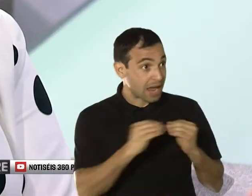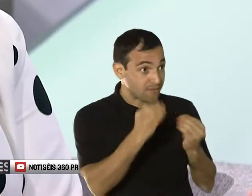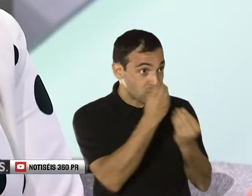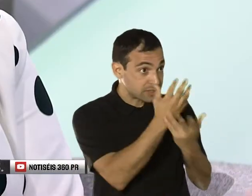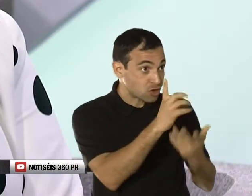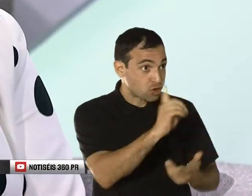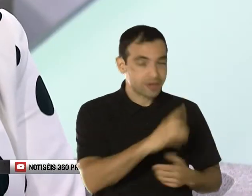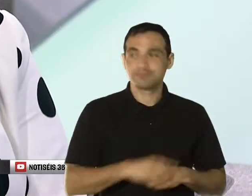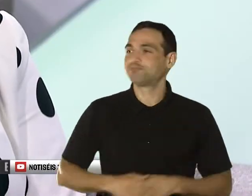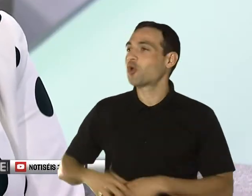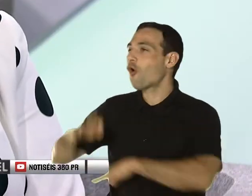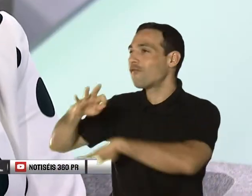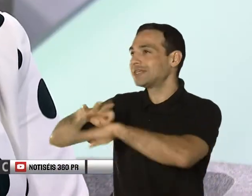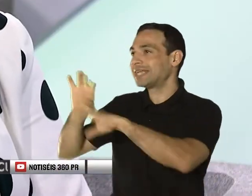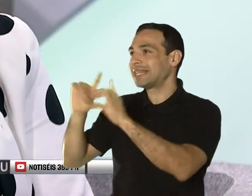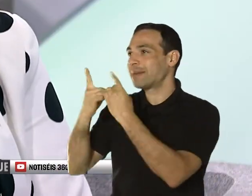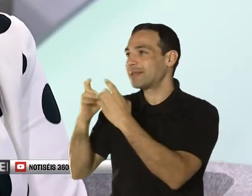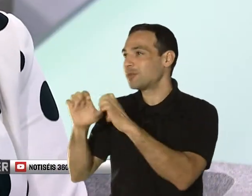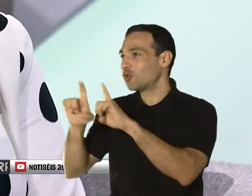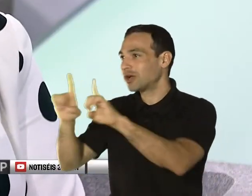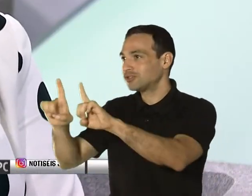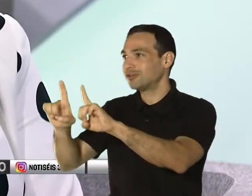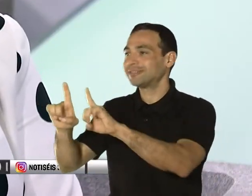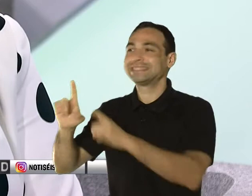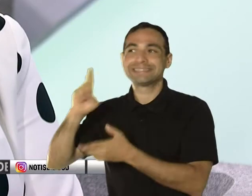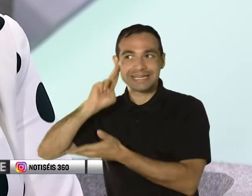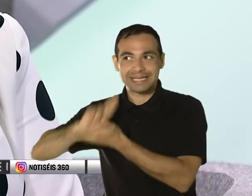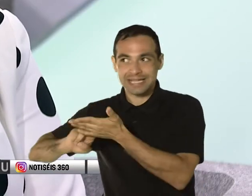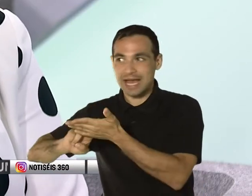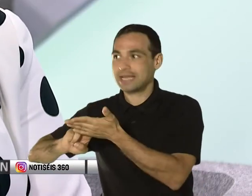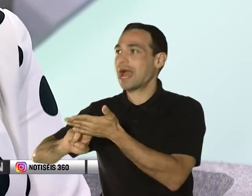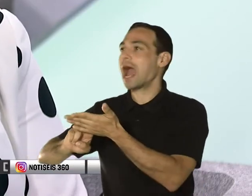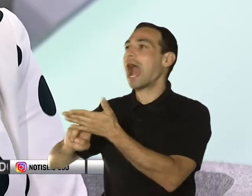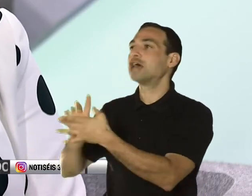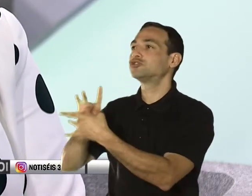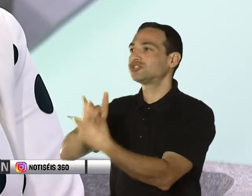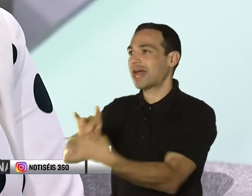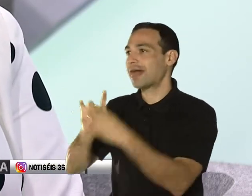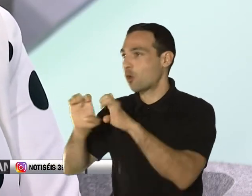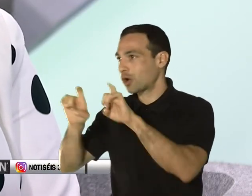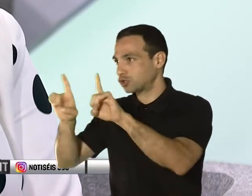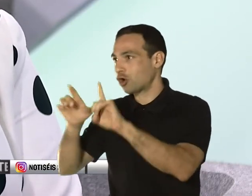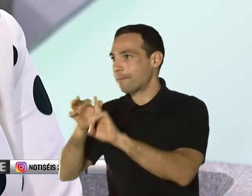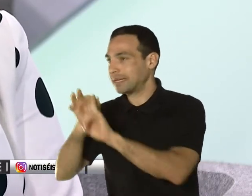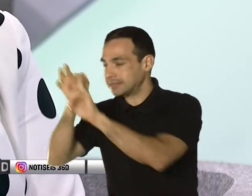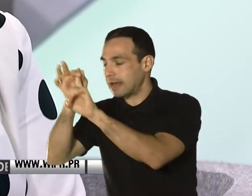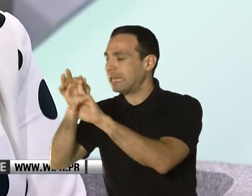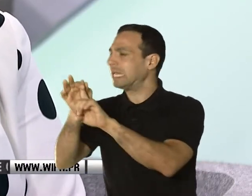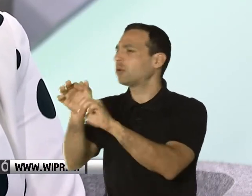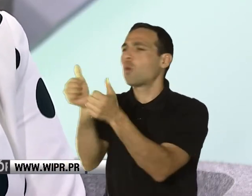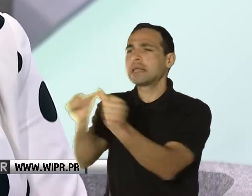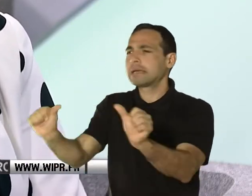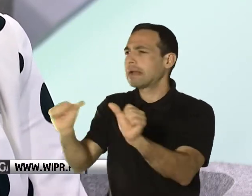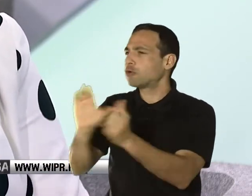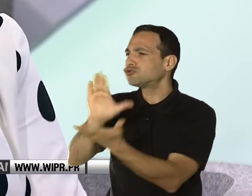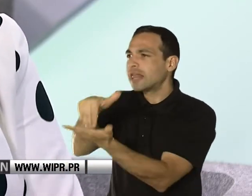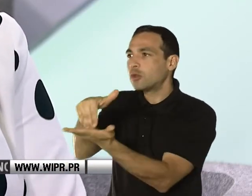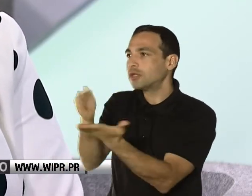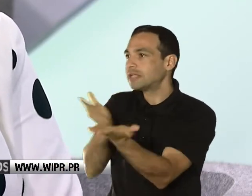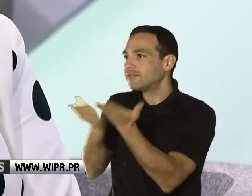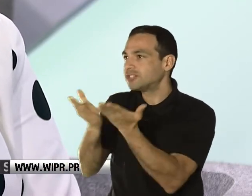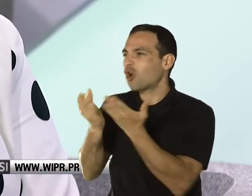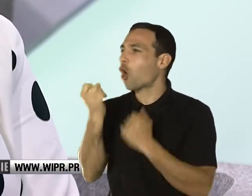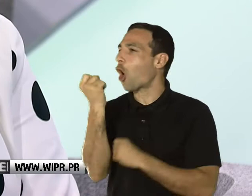A las oficinas del Departamento de Educación, a la Secretaría Sociedad de Educación en especial o a través de cualquiera de nuestros centros de servicios que están ubicados en 11 lugares